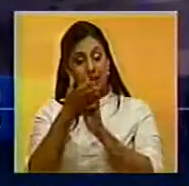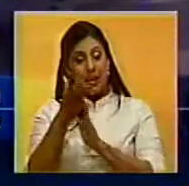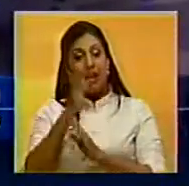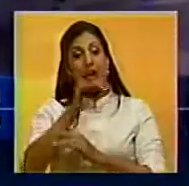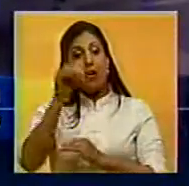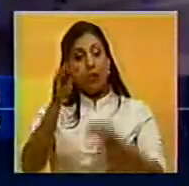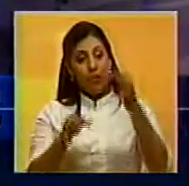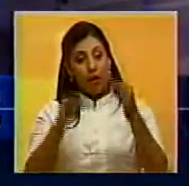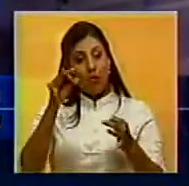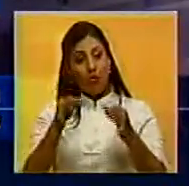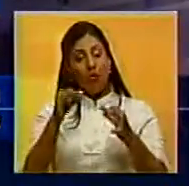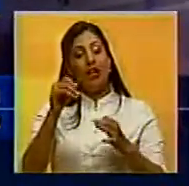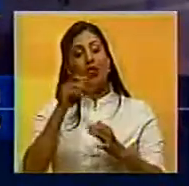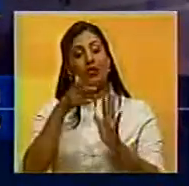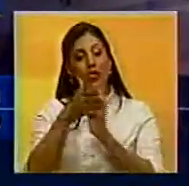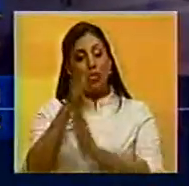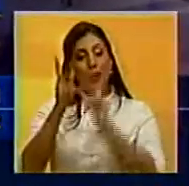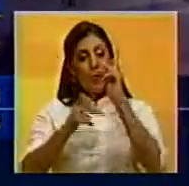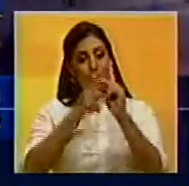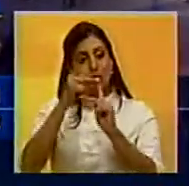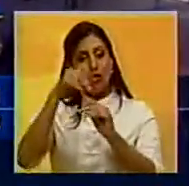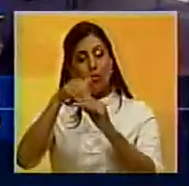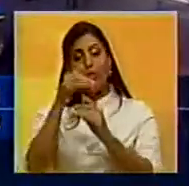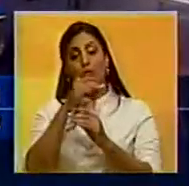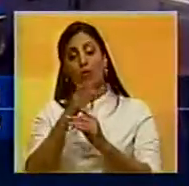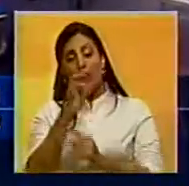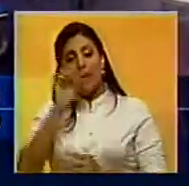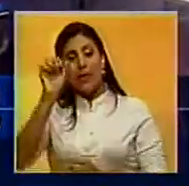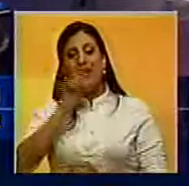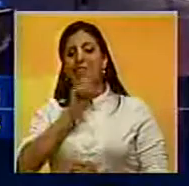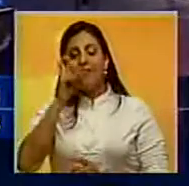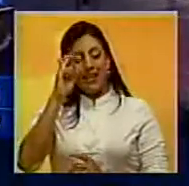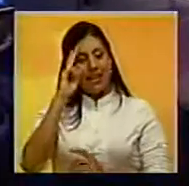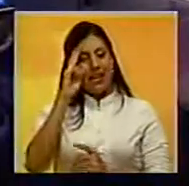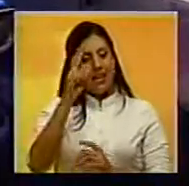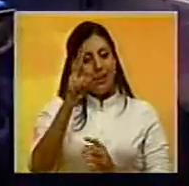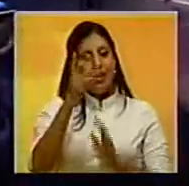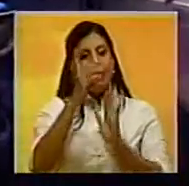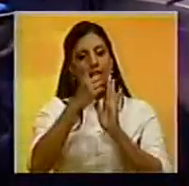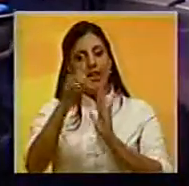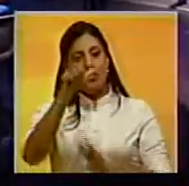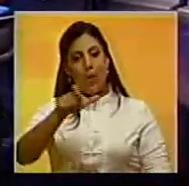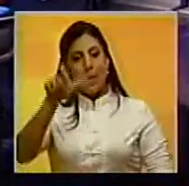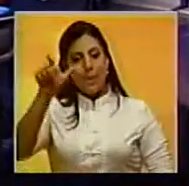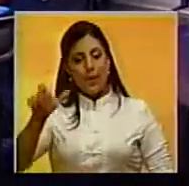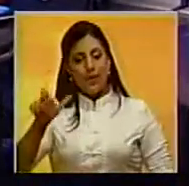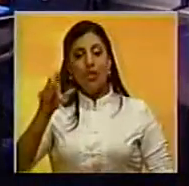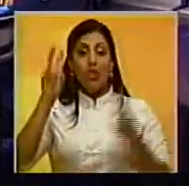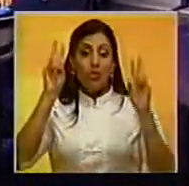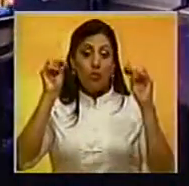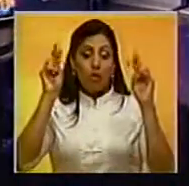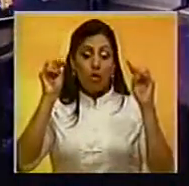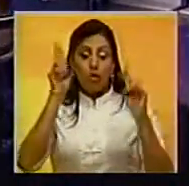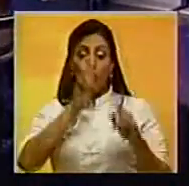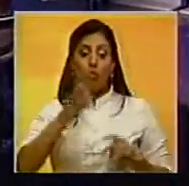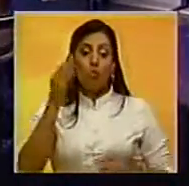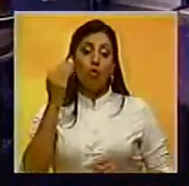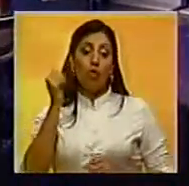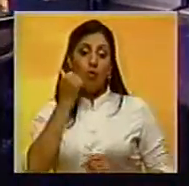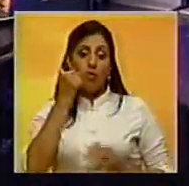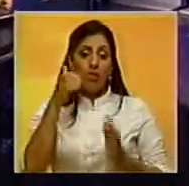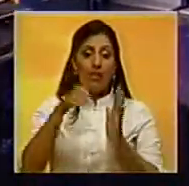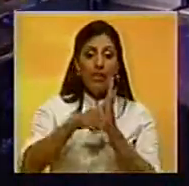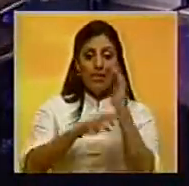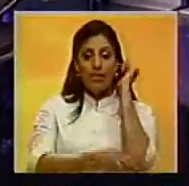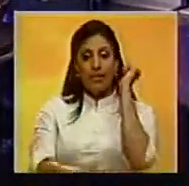sentencia de los tribunales penales sobre el proceso refrendario busca hacer respetar los derechos de los venezolanos, que supuestamente fueron utilizados para cometer